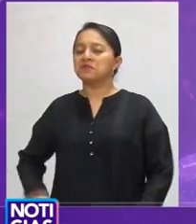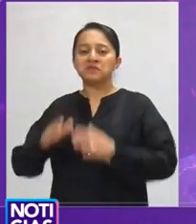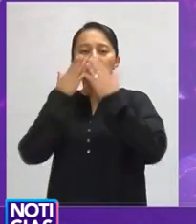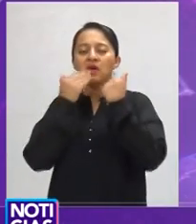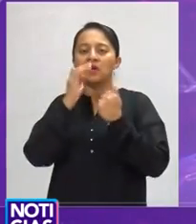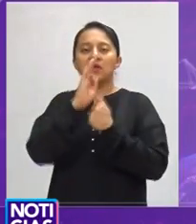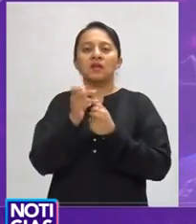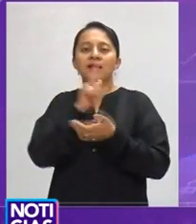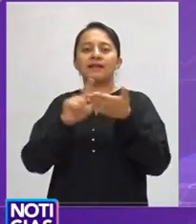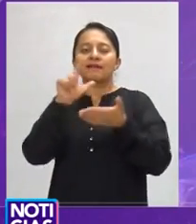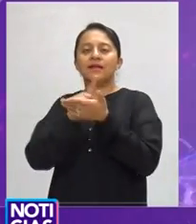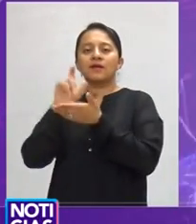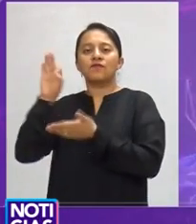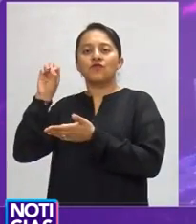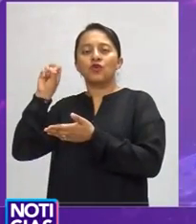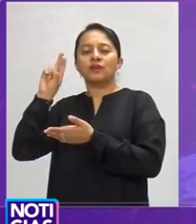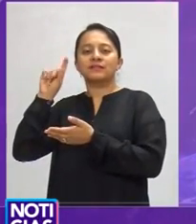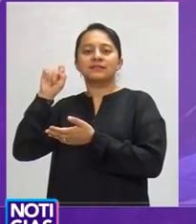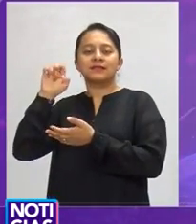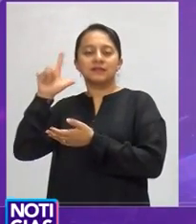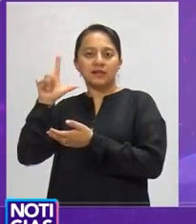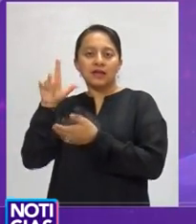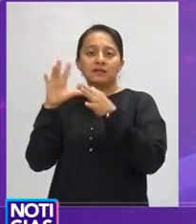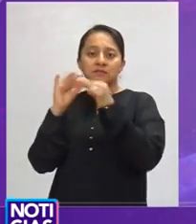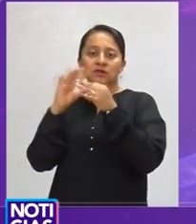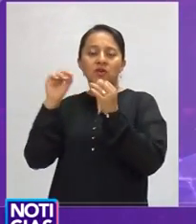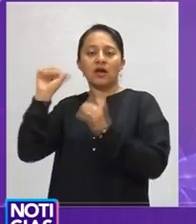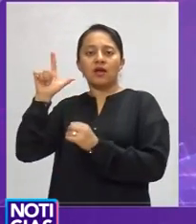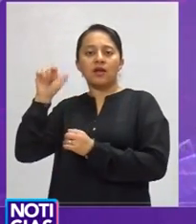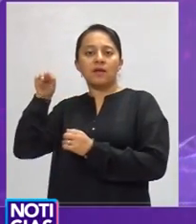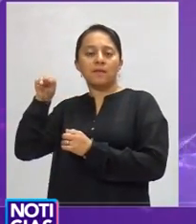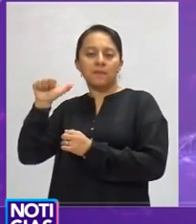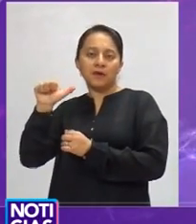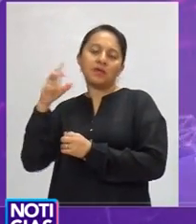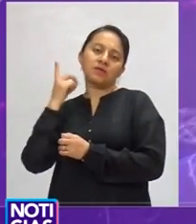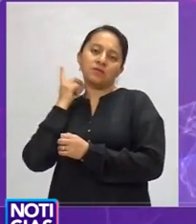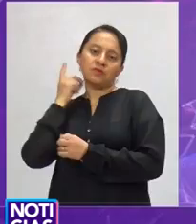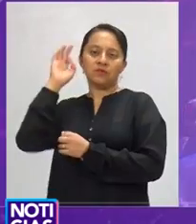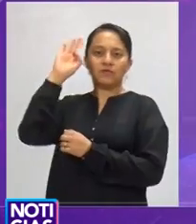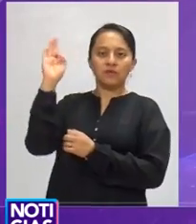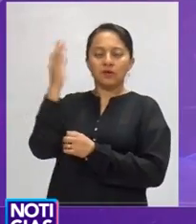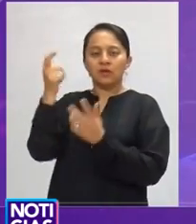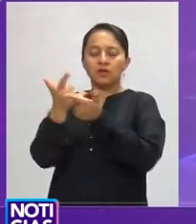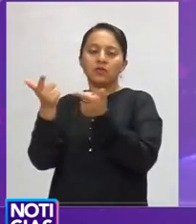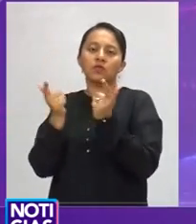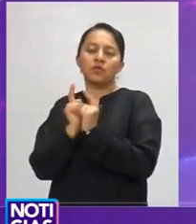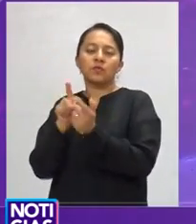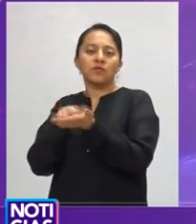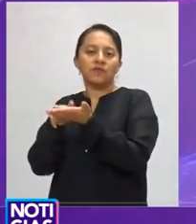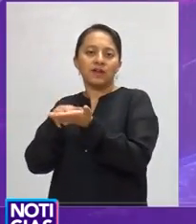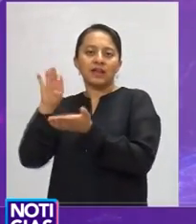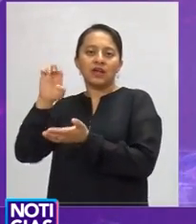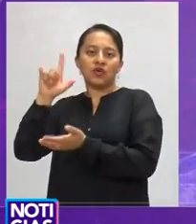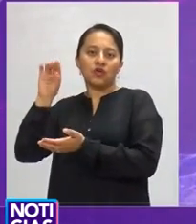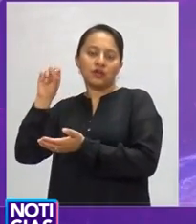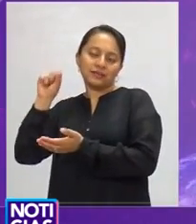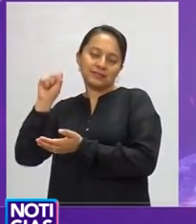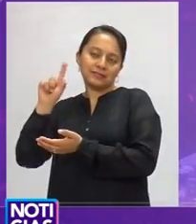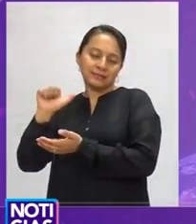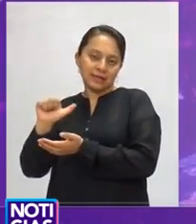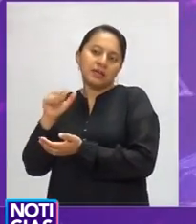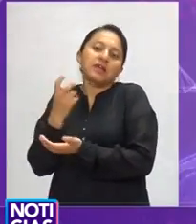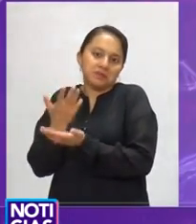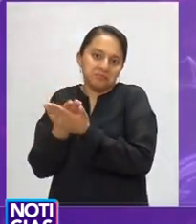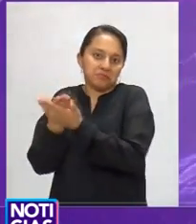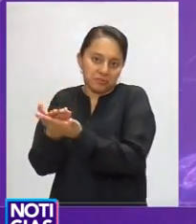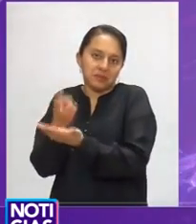No hay interés en aprobar la ley forestal en Fast Track, manifestó Alma Lucía Arzaluz Alonso, diputada federal del